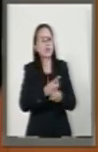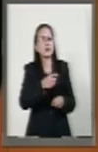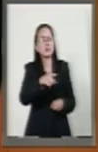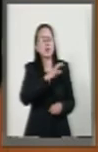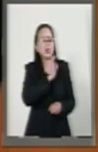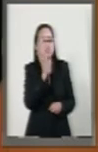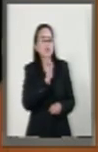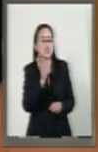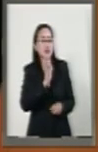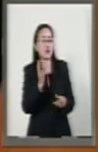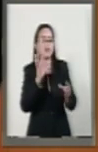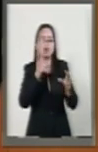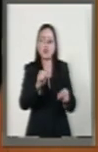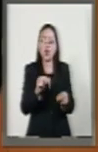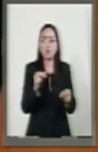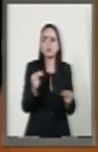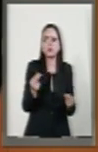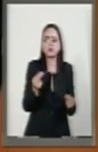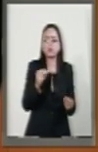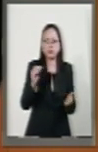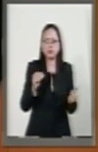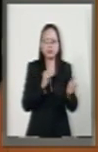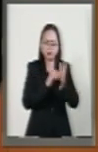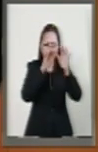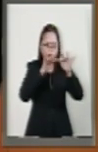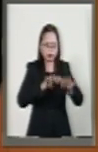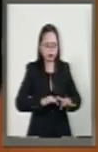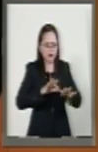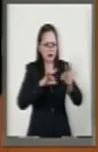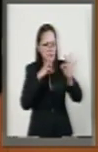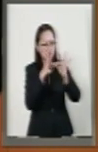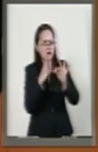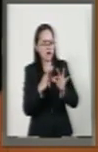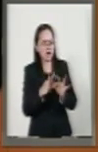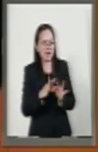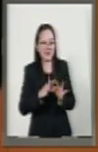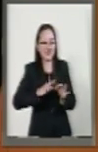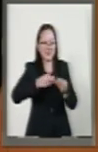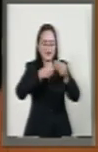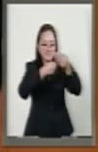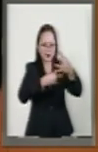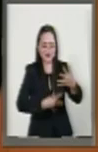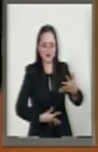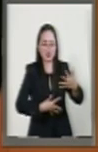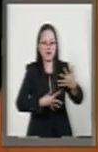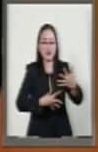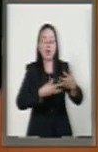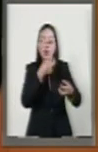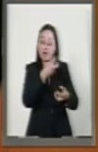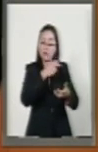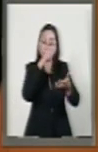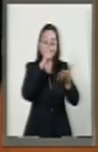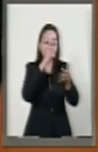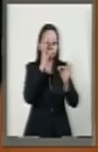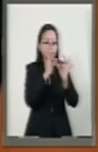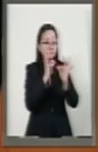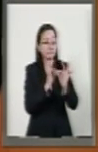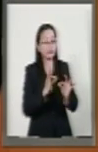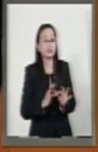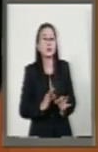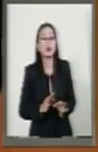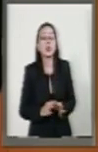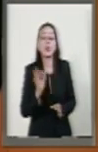redacta de manera correcta, como lo está sucediendo en el actual dictamen, que precisamente todos aquellos